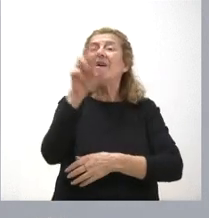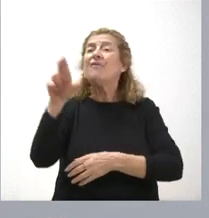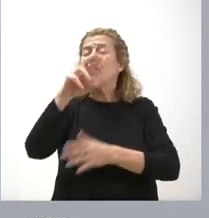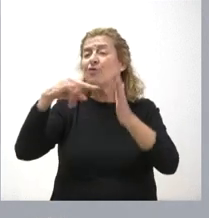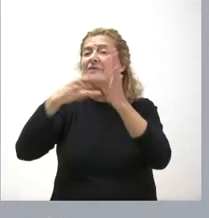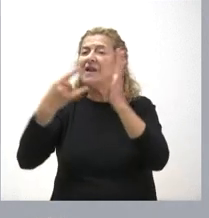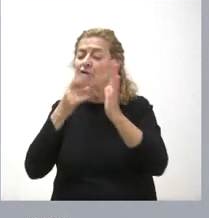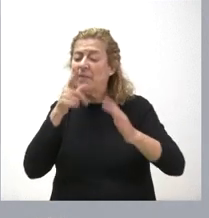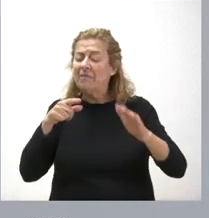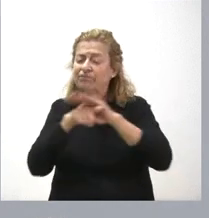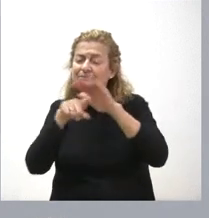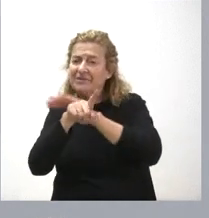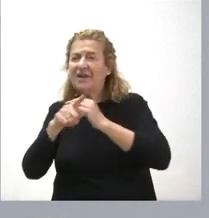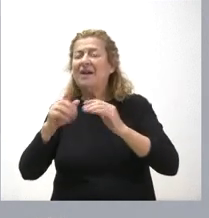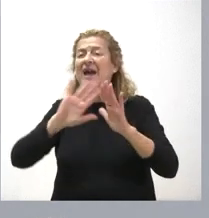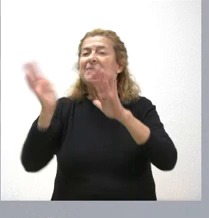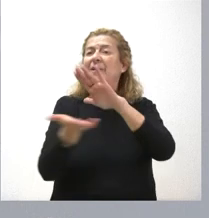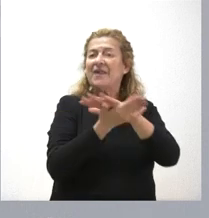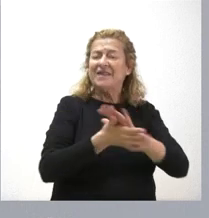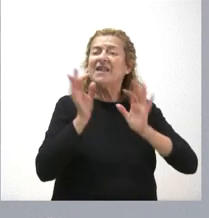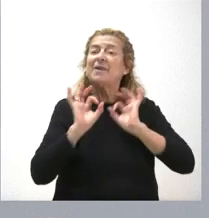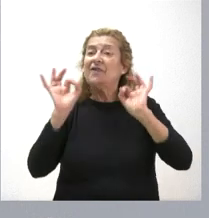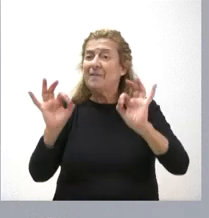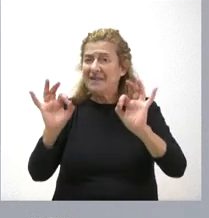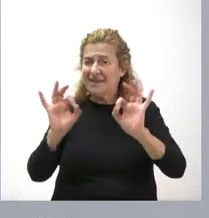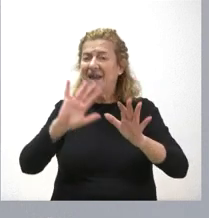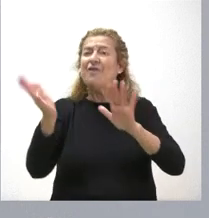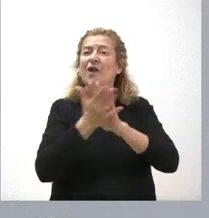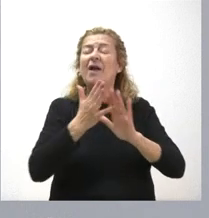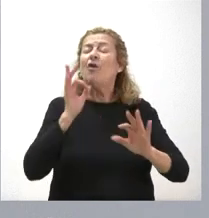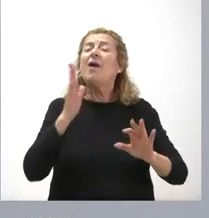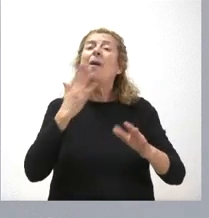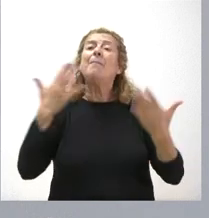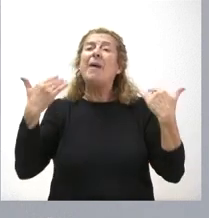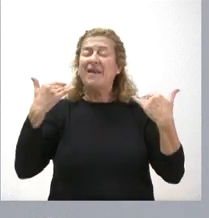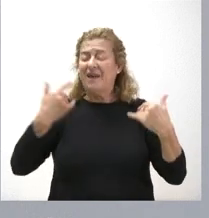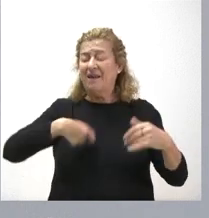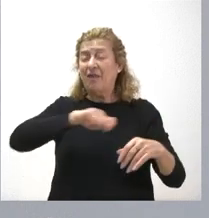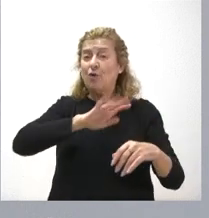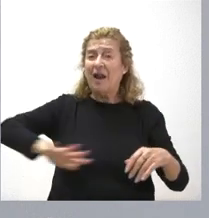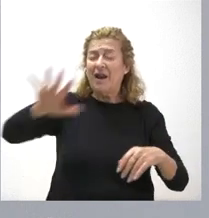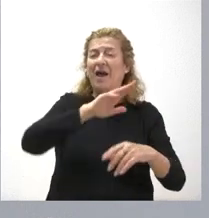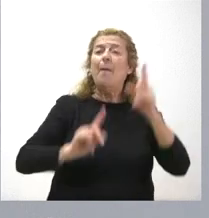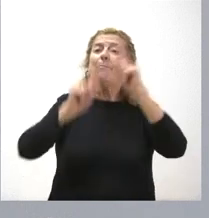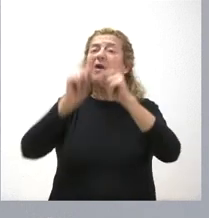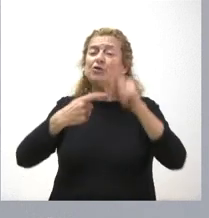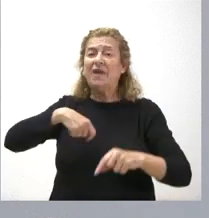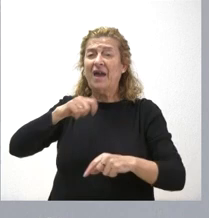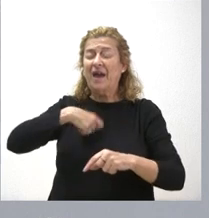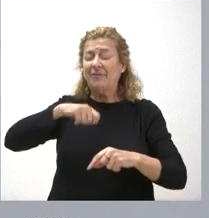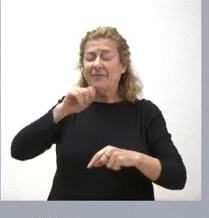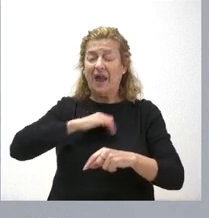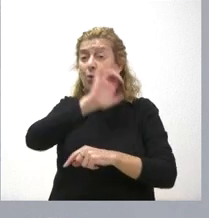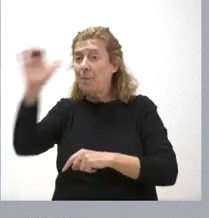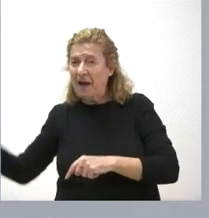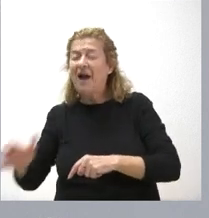en la tramitación de los expedientes, específicamente adicional en el Parque Nacional de las Picos de Europa, en el Parque Regional Montaña de Riaño